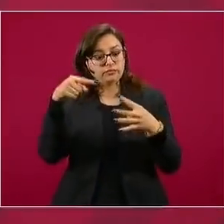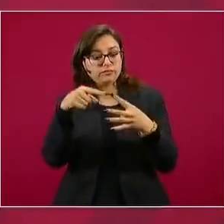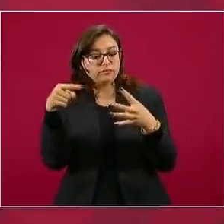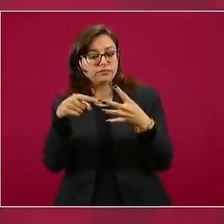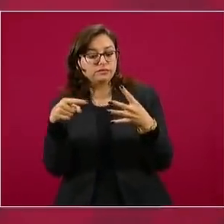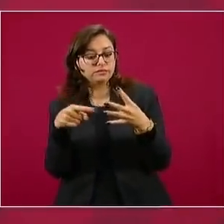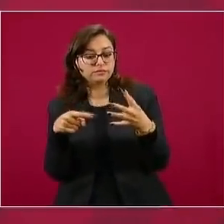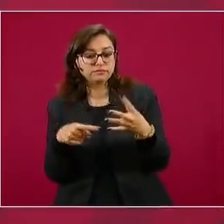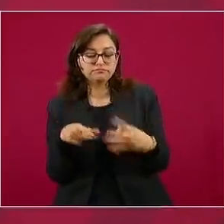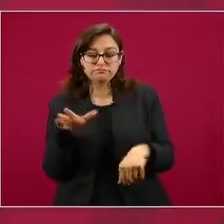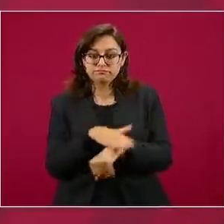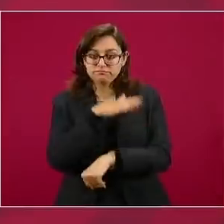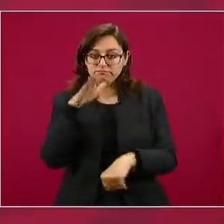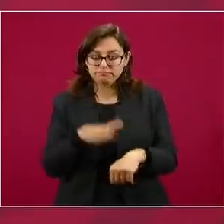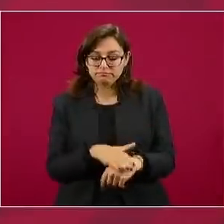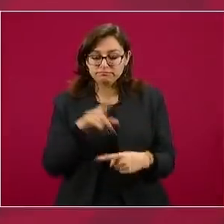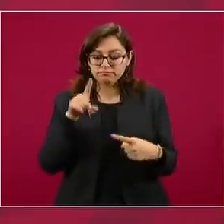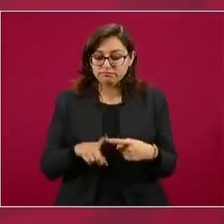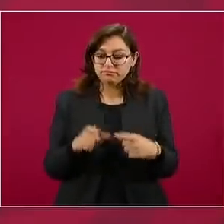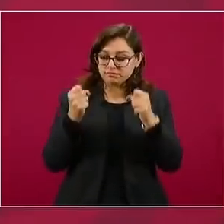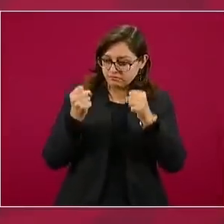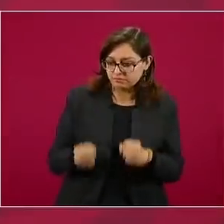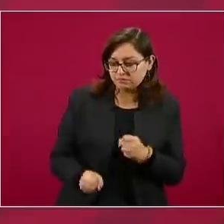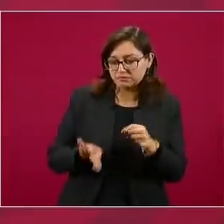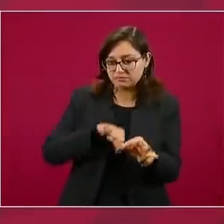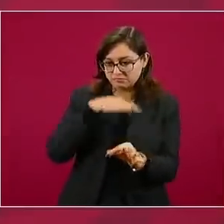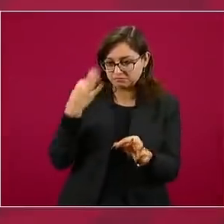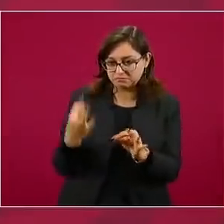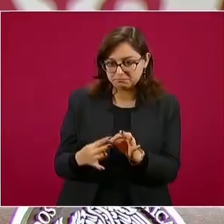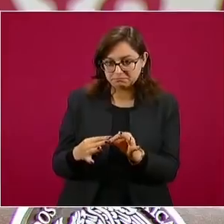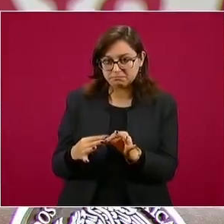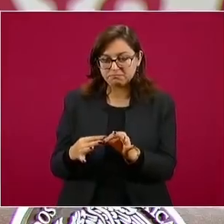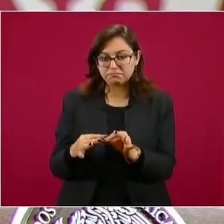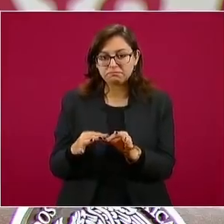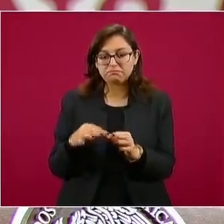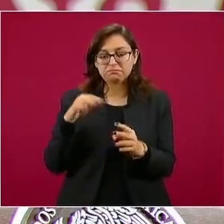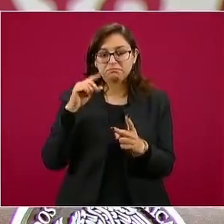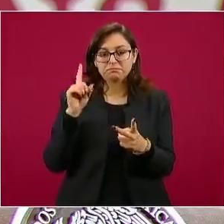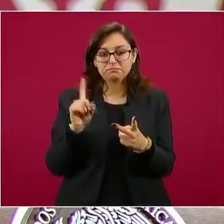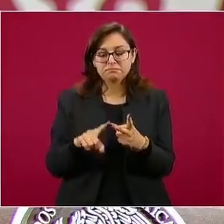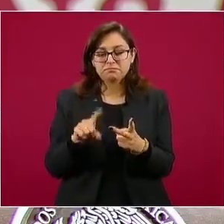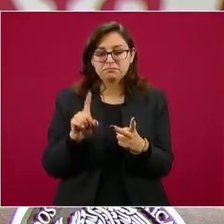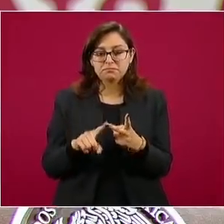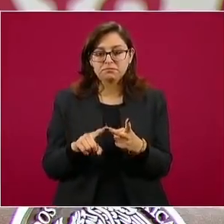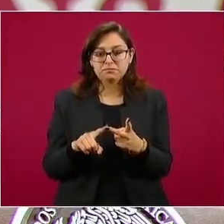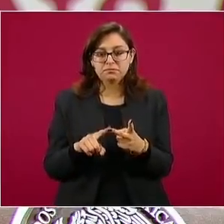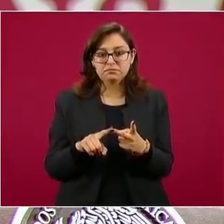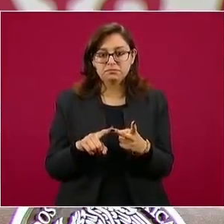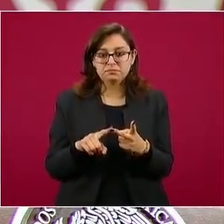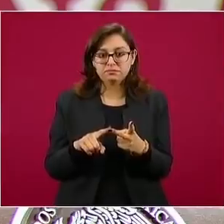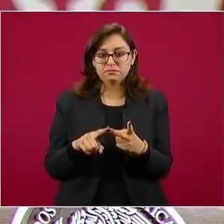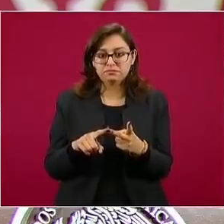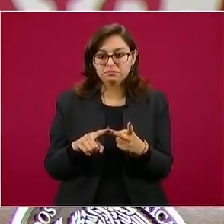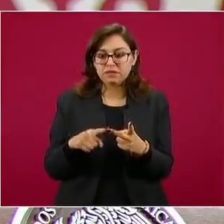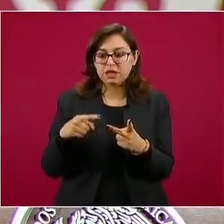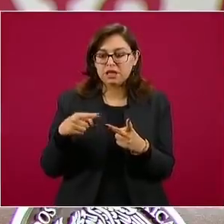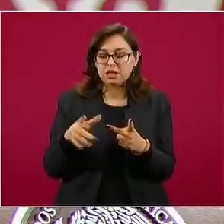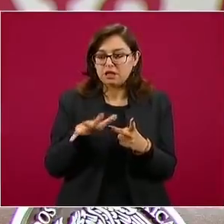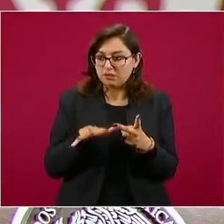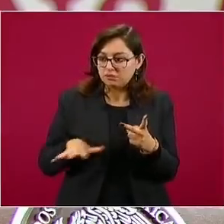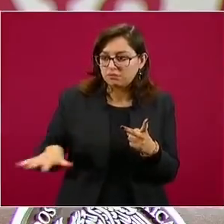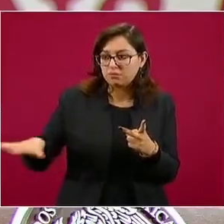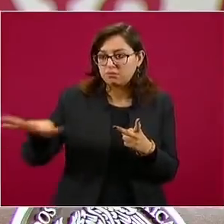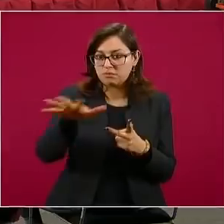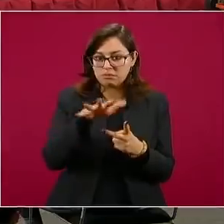la eficacia y la seguridad, es el primero, eficacia y seguridad extendido, eficacia, seguridad ampliada e